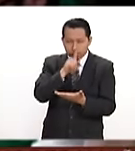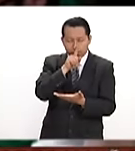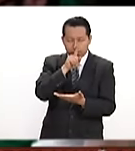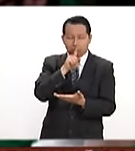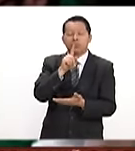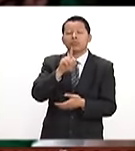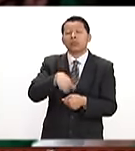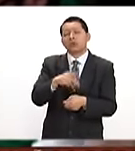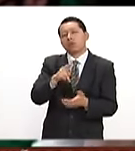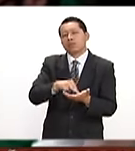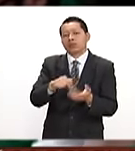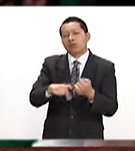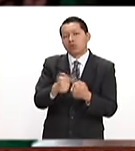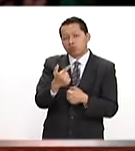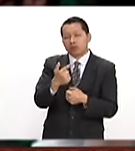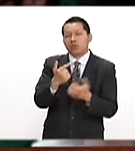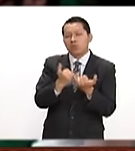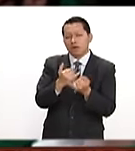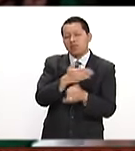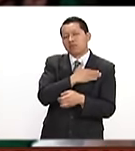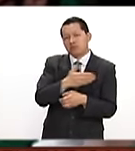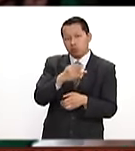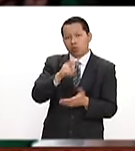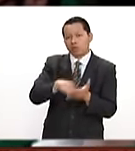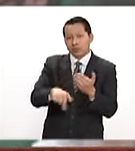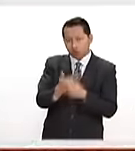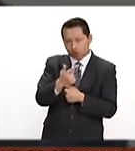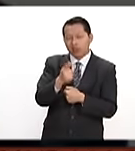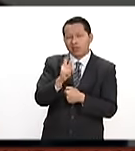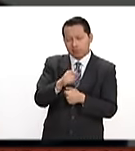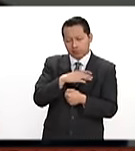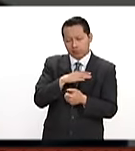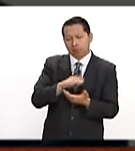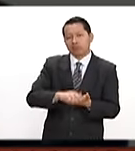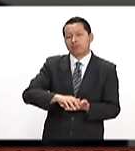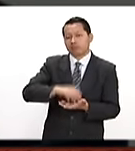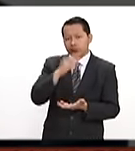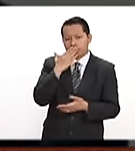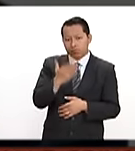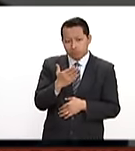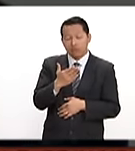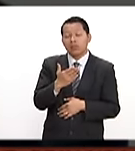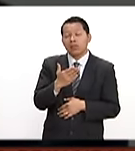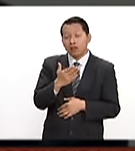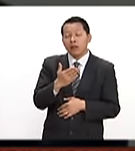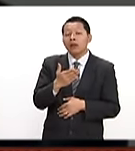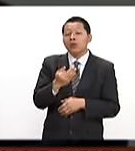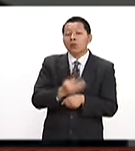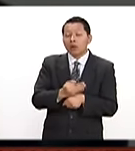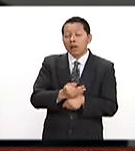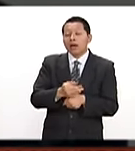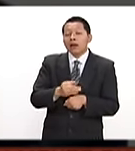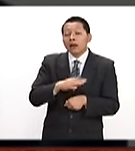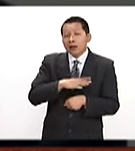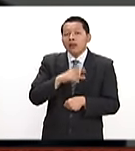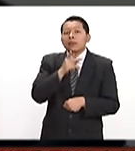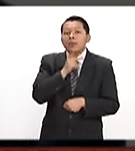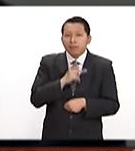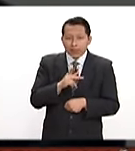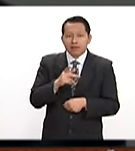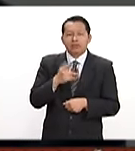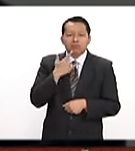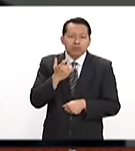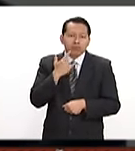vamos a presentar un superávit primario. Con los esfuerzos que estamos haciendo, Pemex puede regresar a un